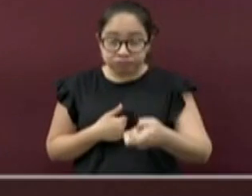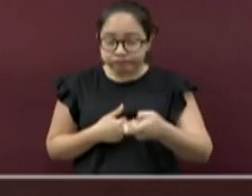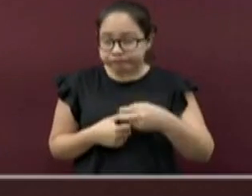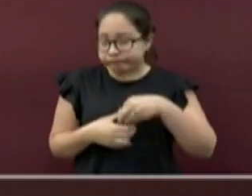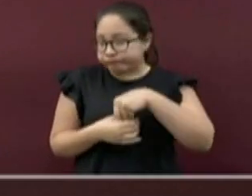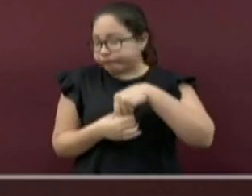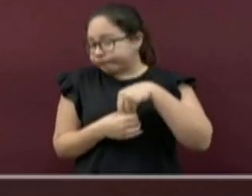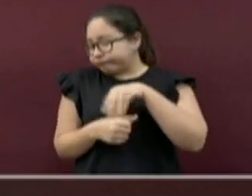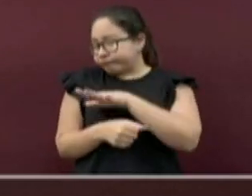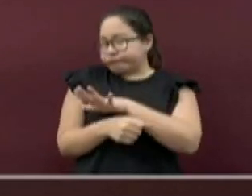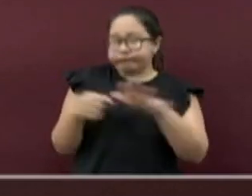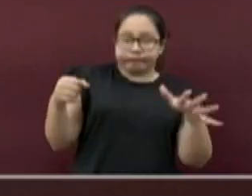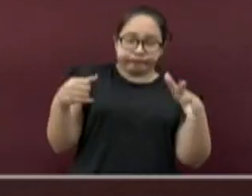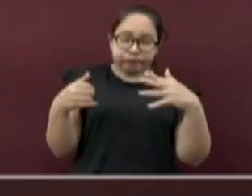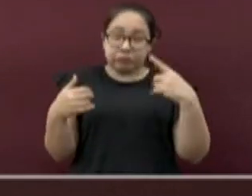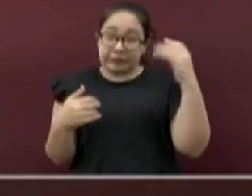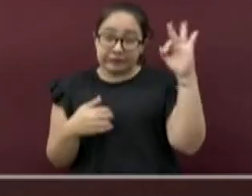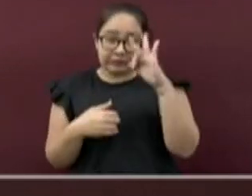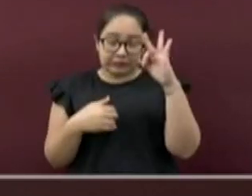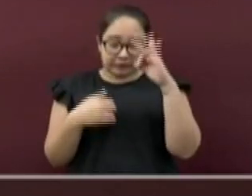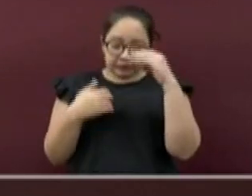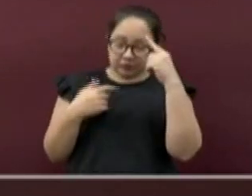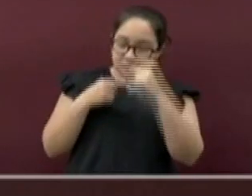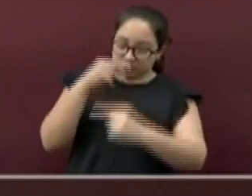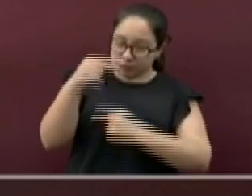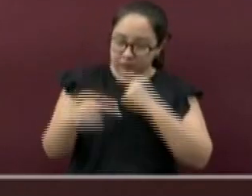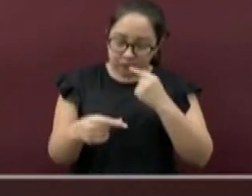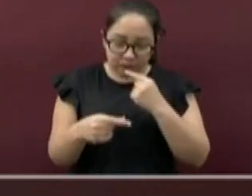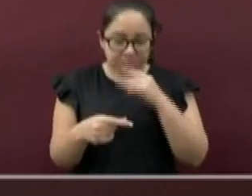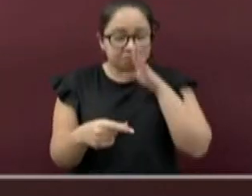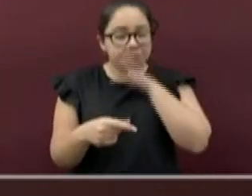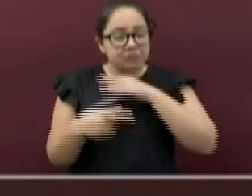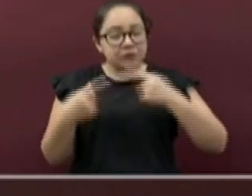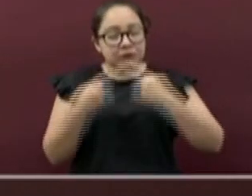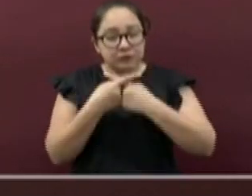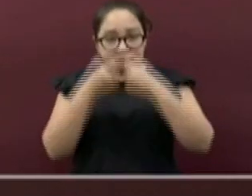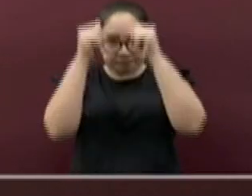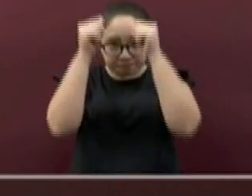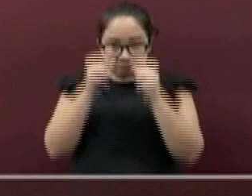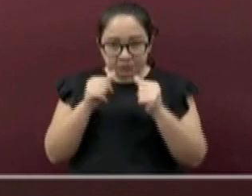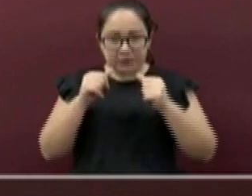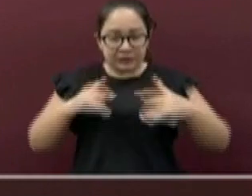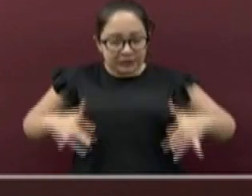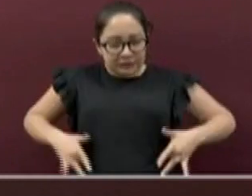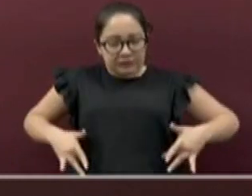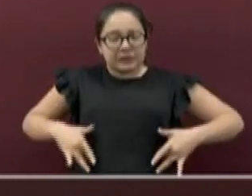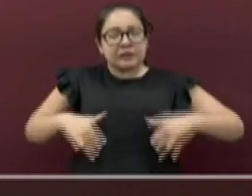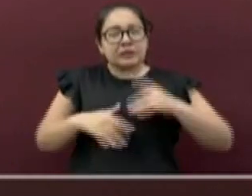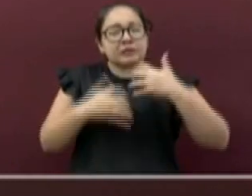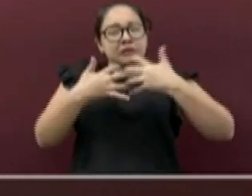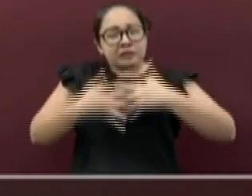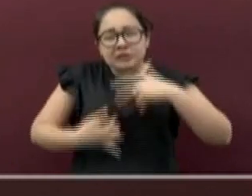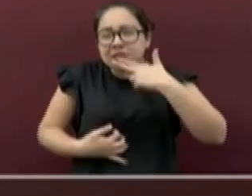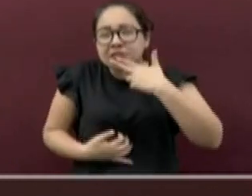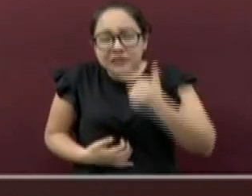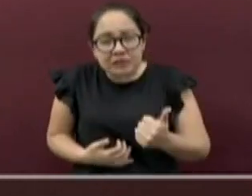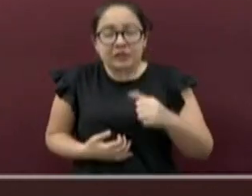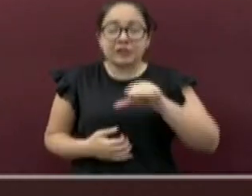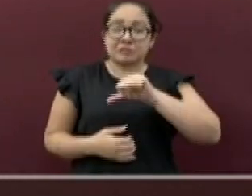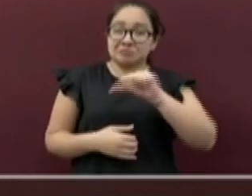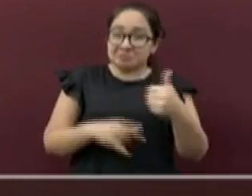ceguera, insuficiencia renal, amputaciones. Además, aumenta el riesgo de